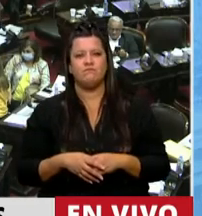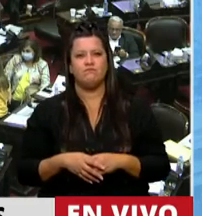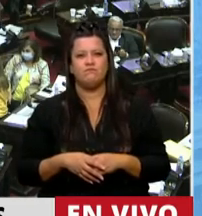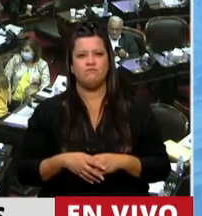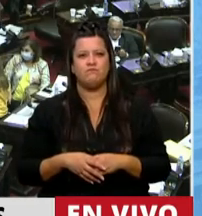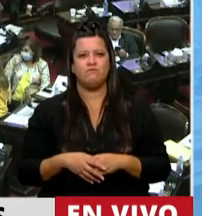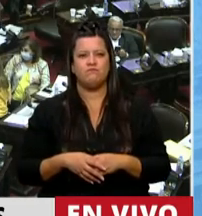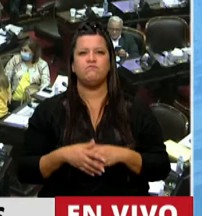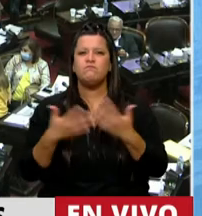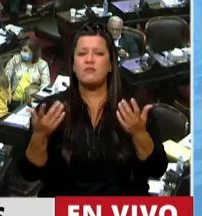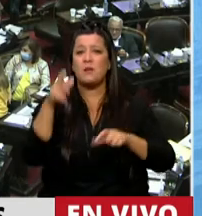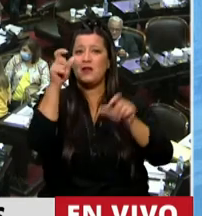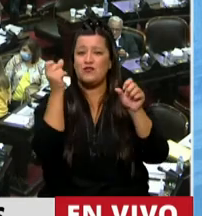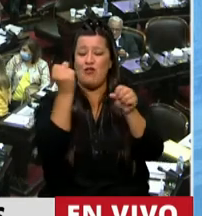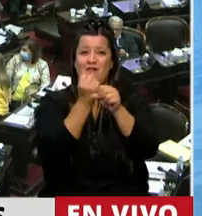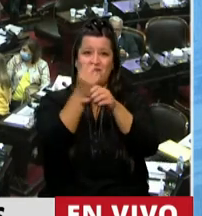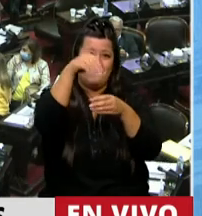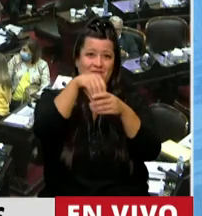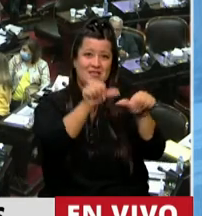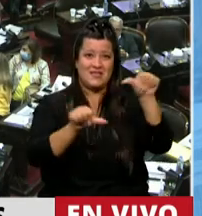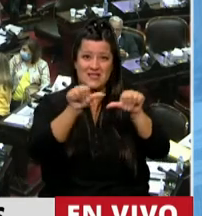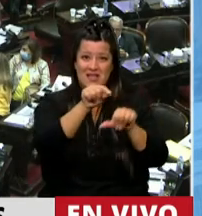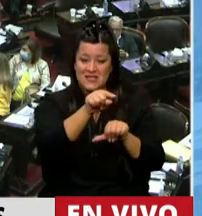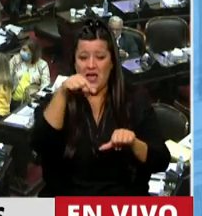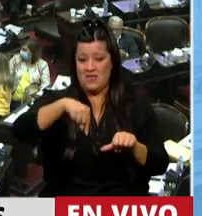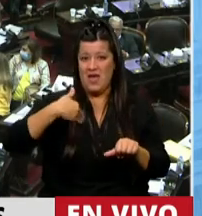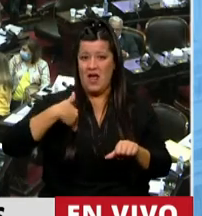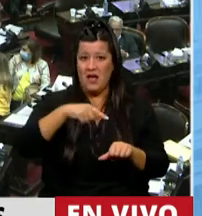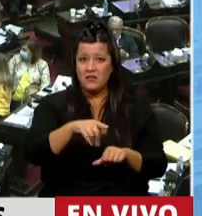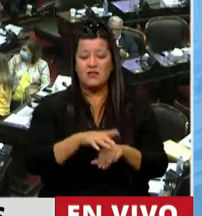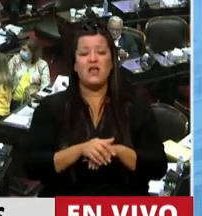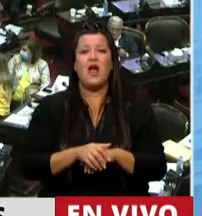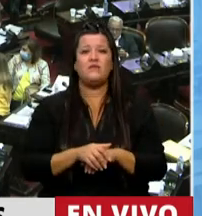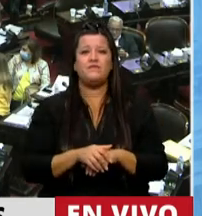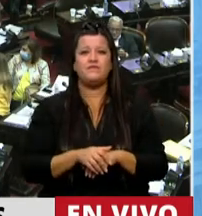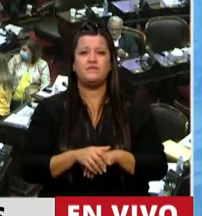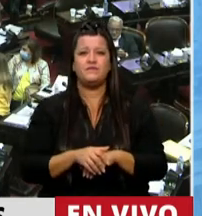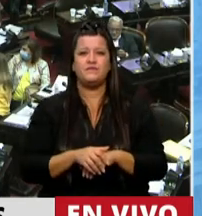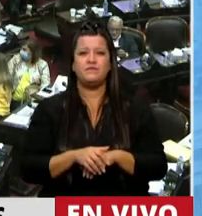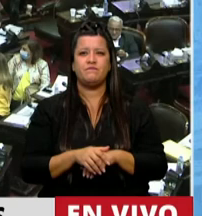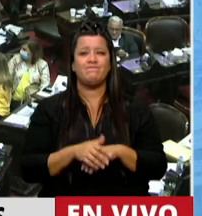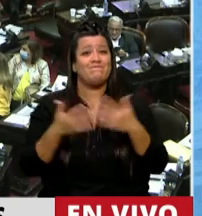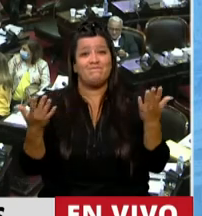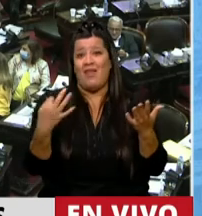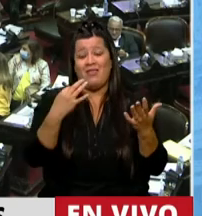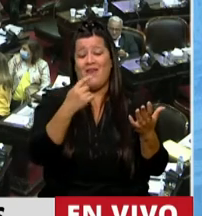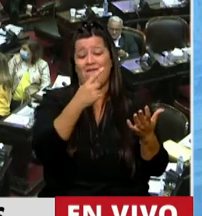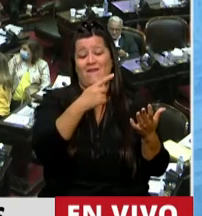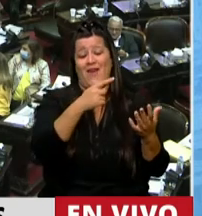Entonces, los científicos en nuestro país están empujados a emigrar.